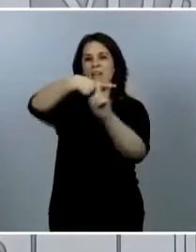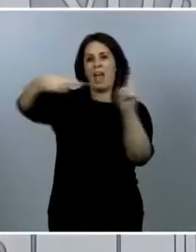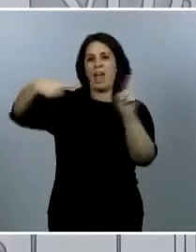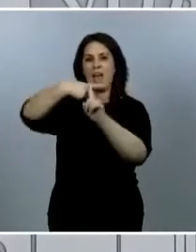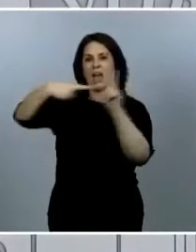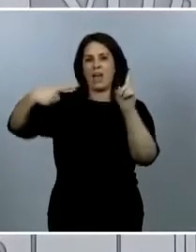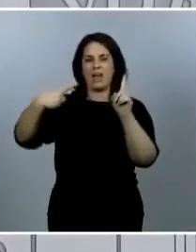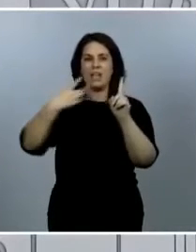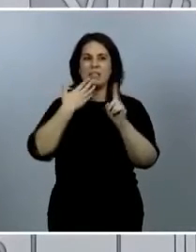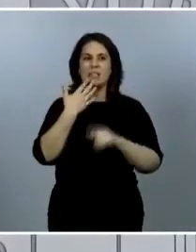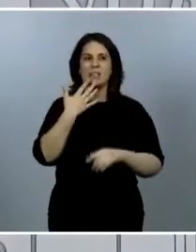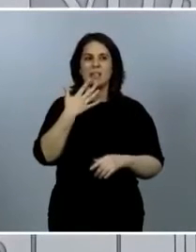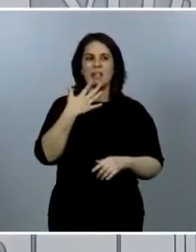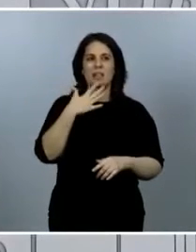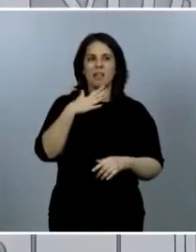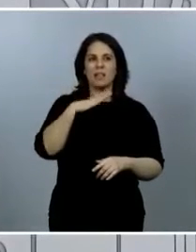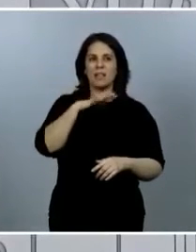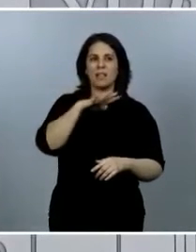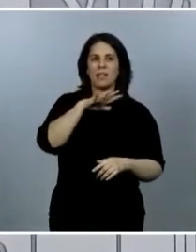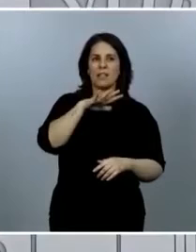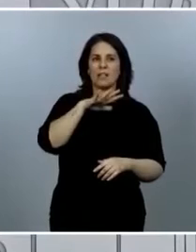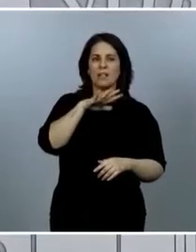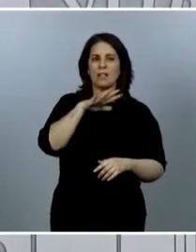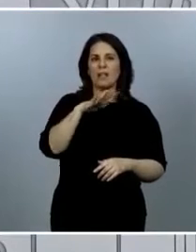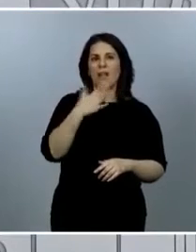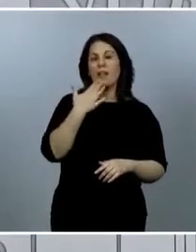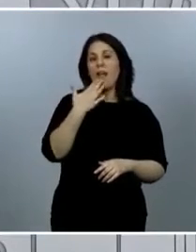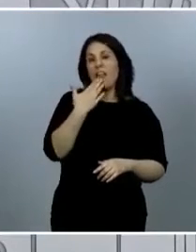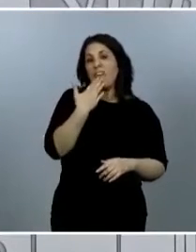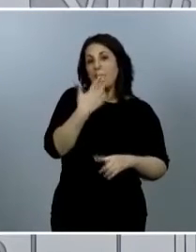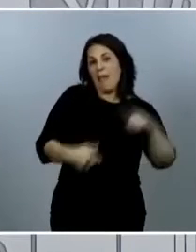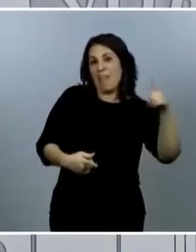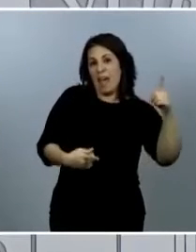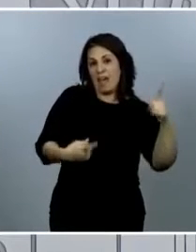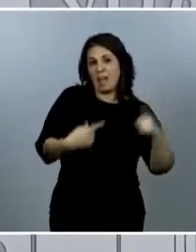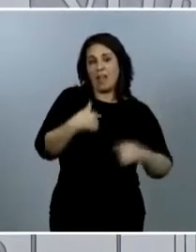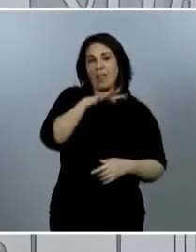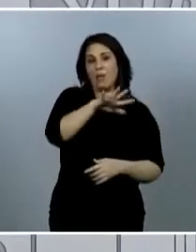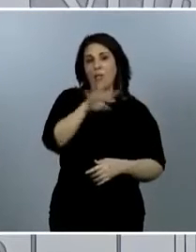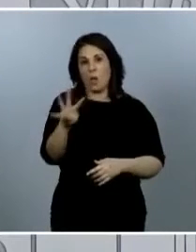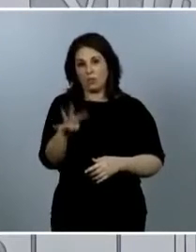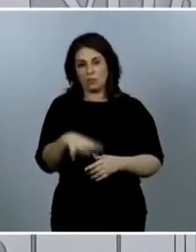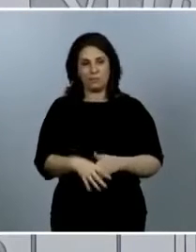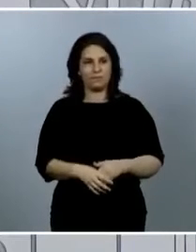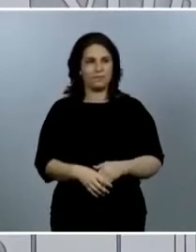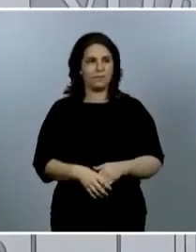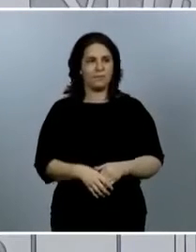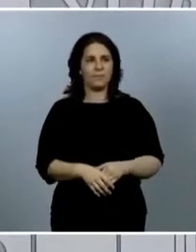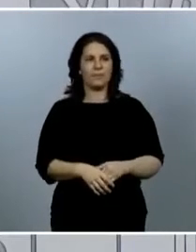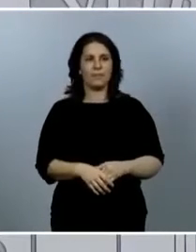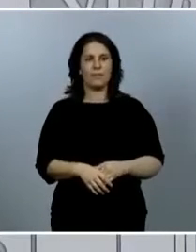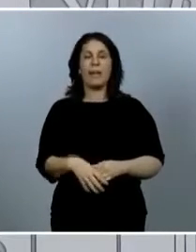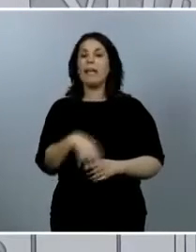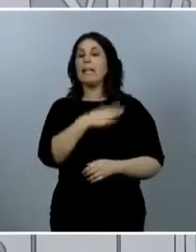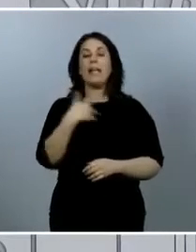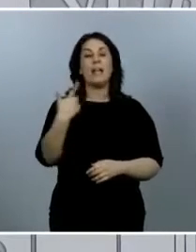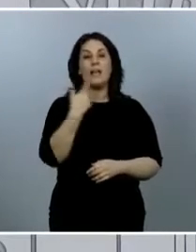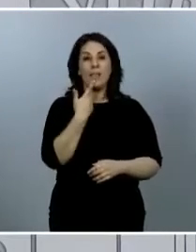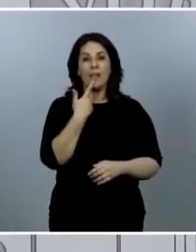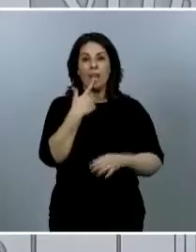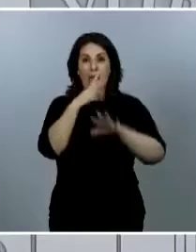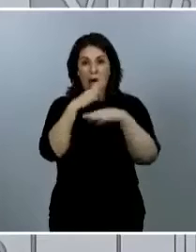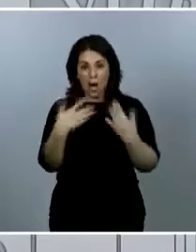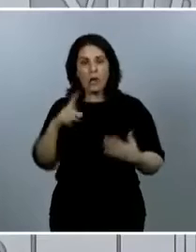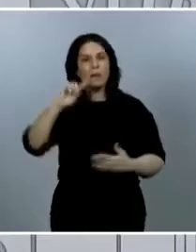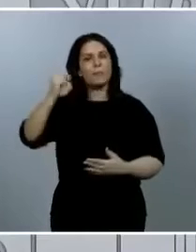casos la edad media, 52 casos la edad mediana. Lo que implica que ahora mismo estamos detectando casos más jóvenes, que